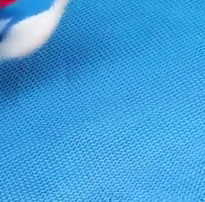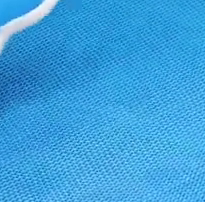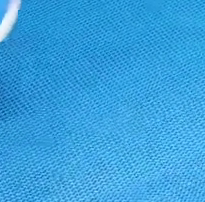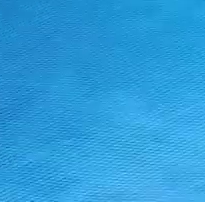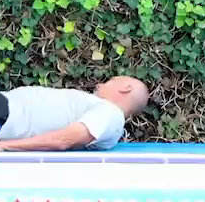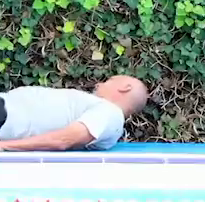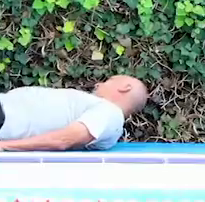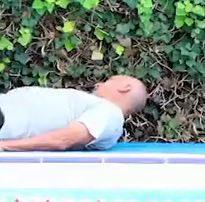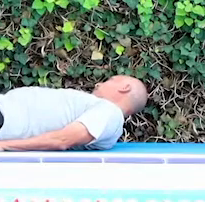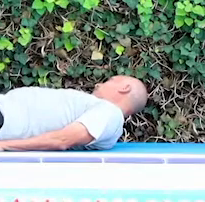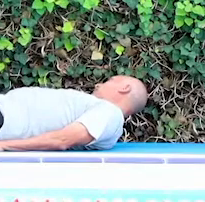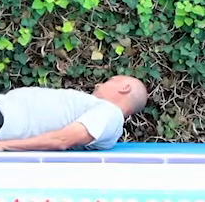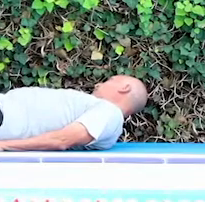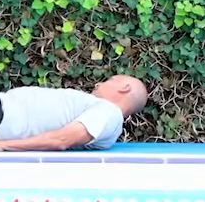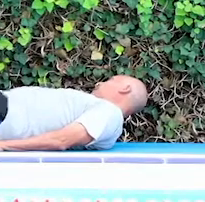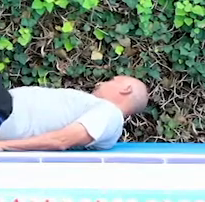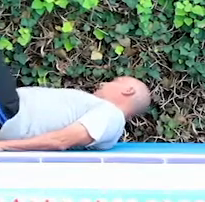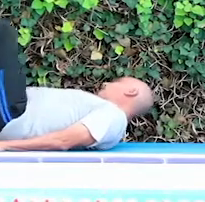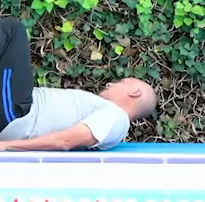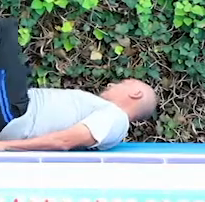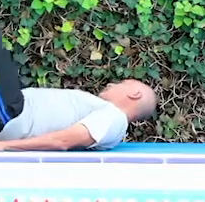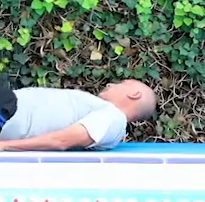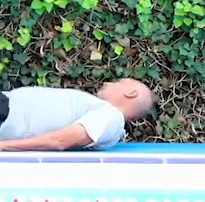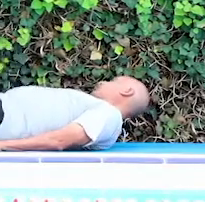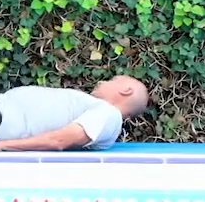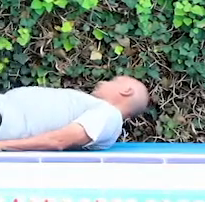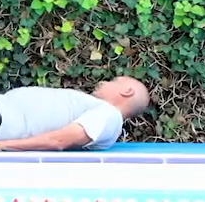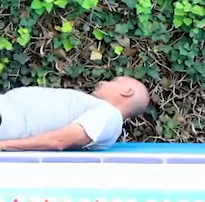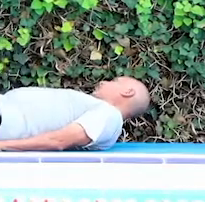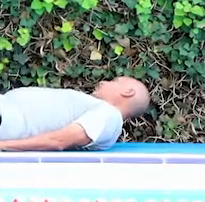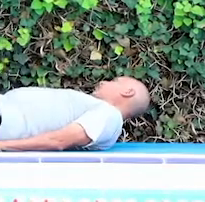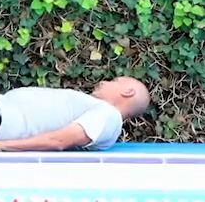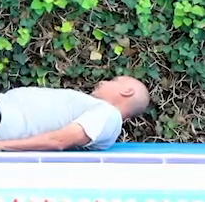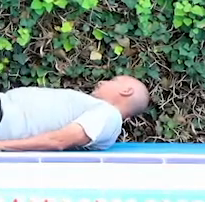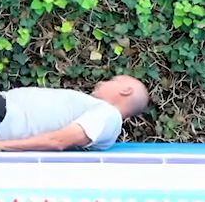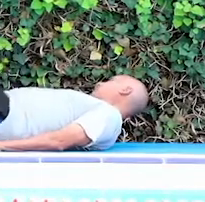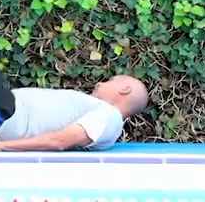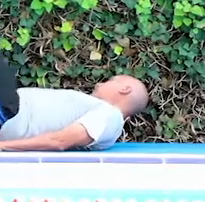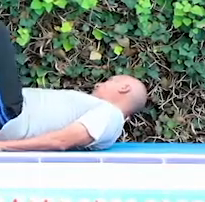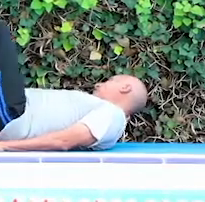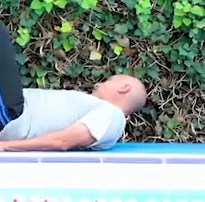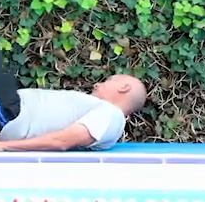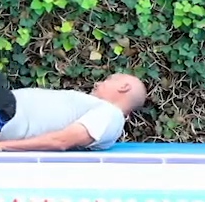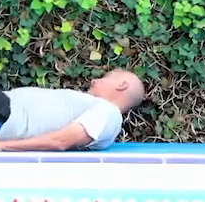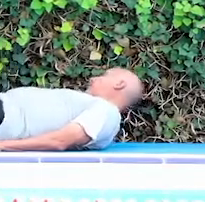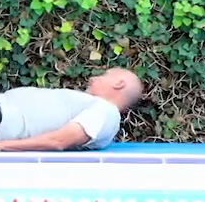Dos. Respira. Trata de que no peguen tus talones. Muy bien.